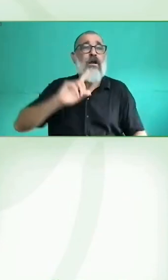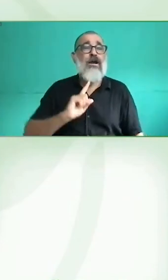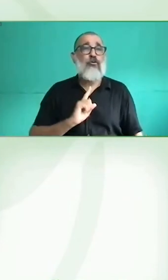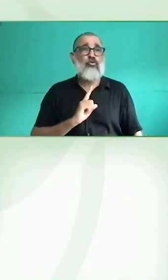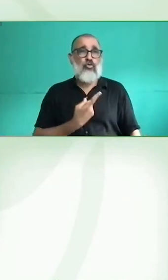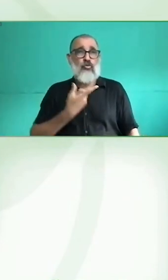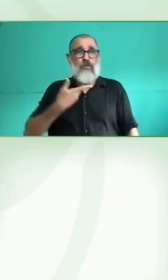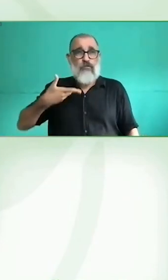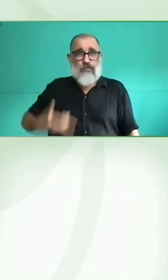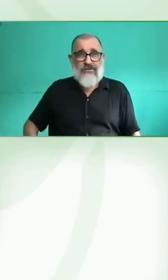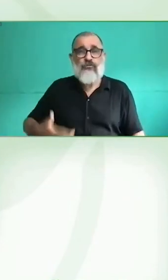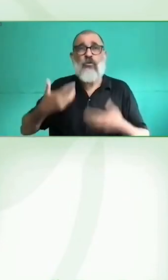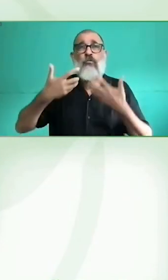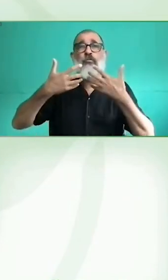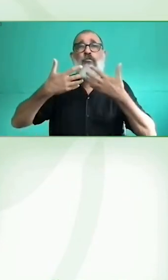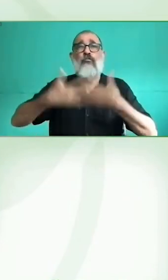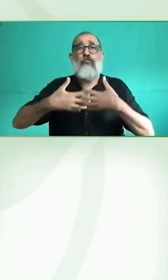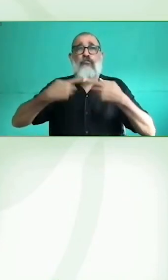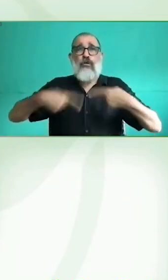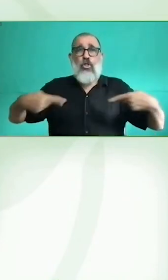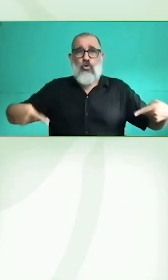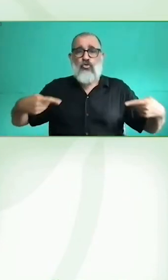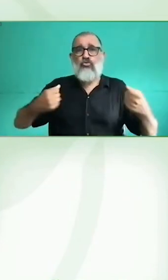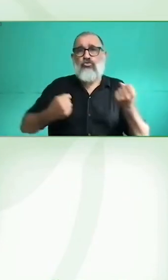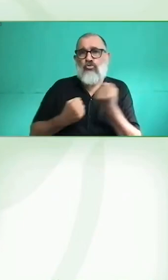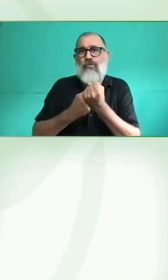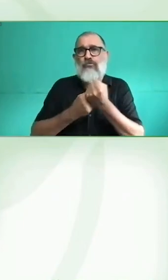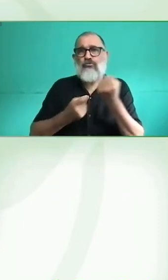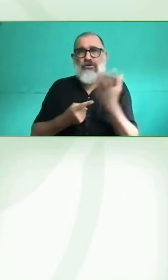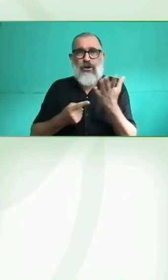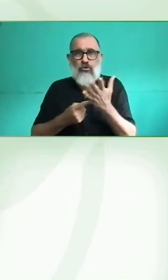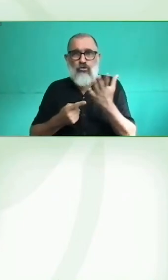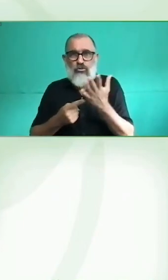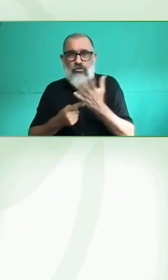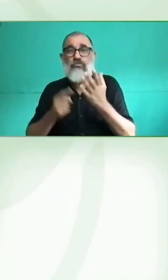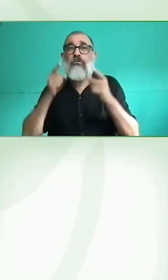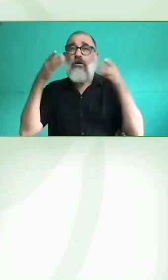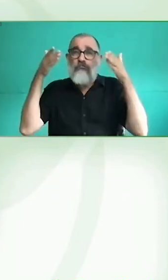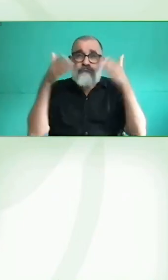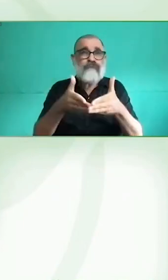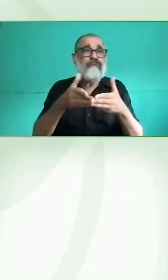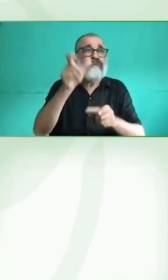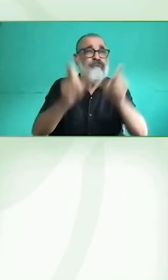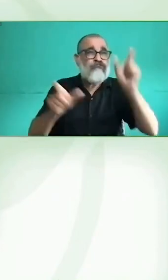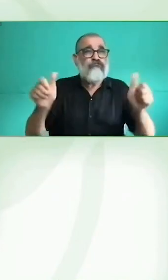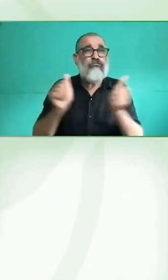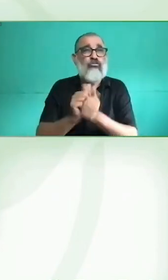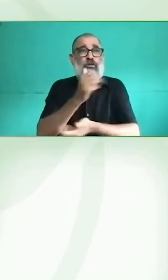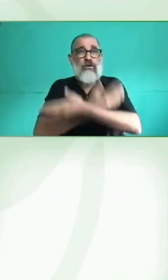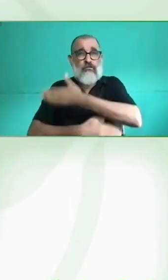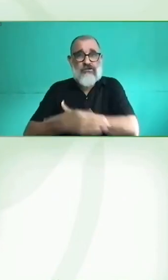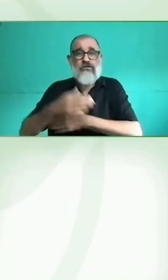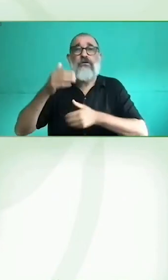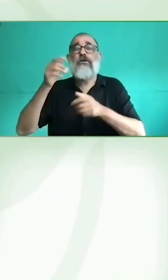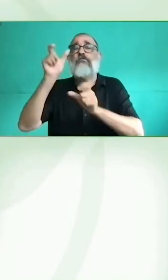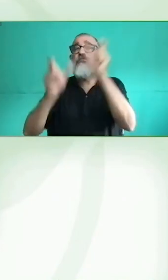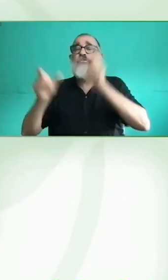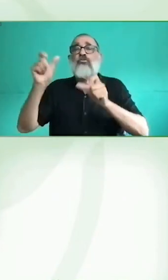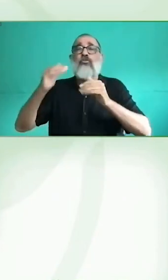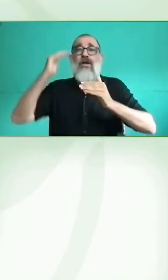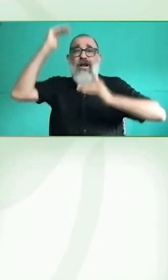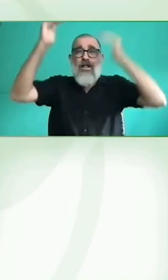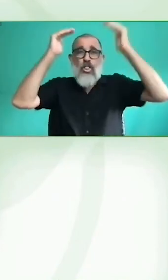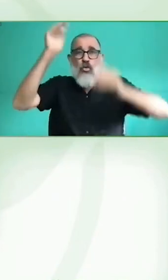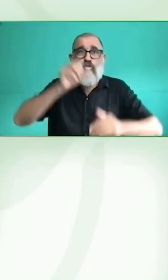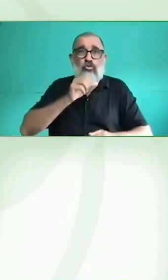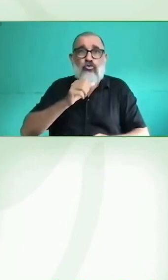el centro CIAPAT, pero también en otros países europeos, en Estados Unidos, en Canadá, Australia, etcétera, y lo acerca